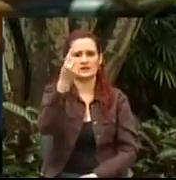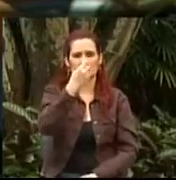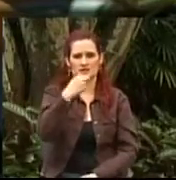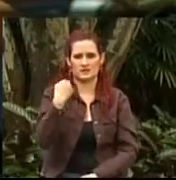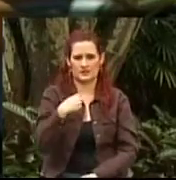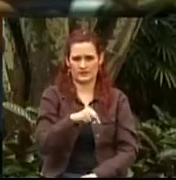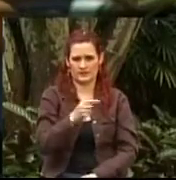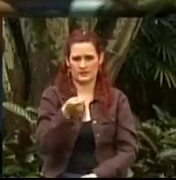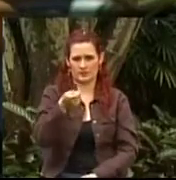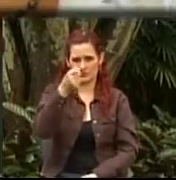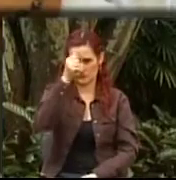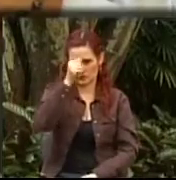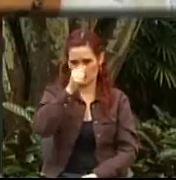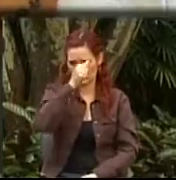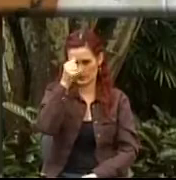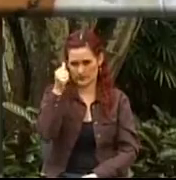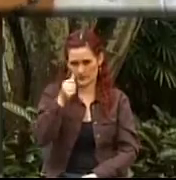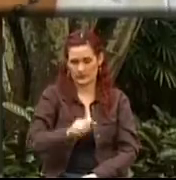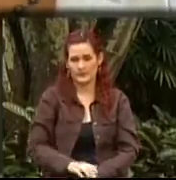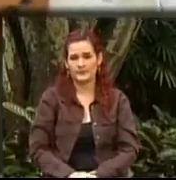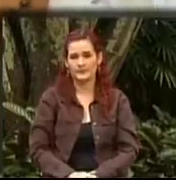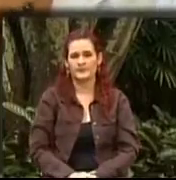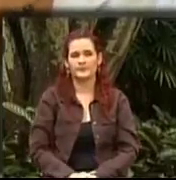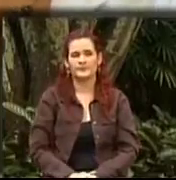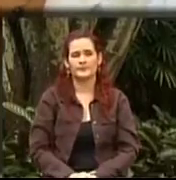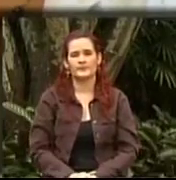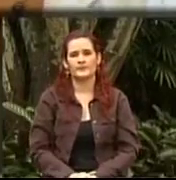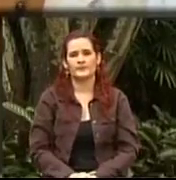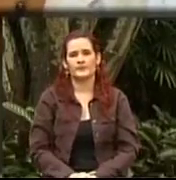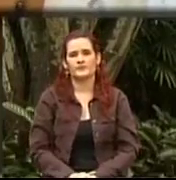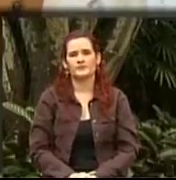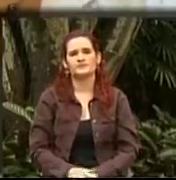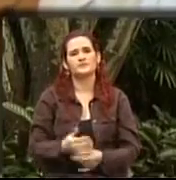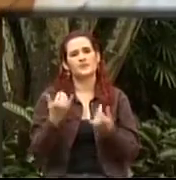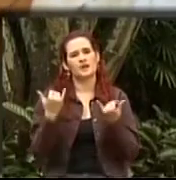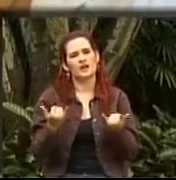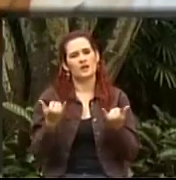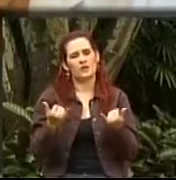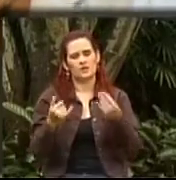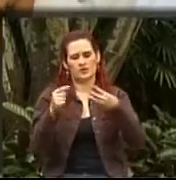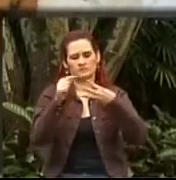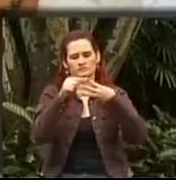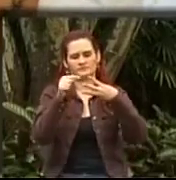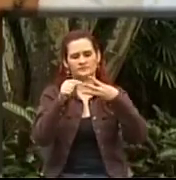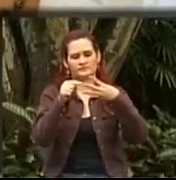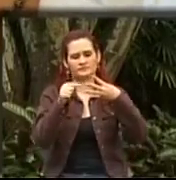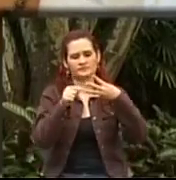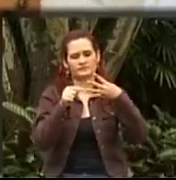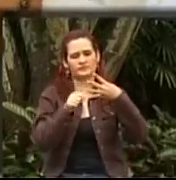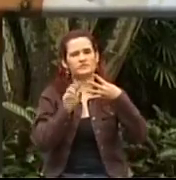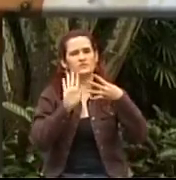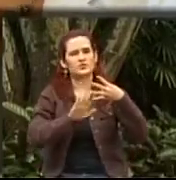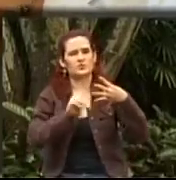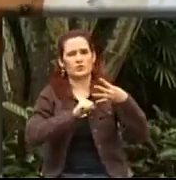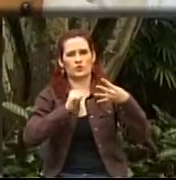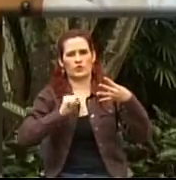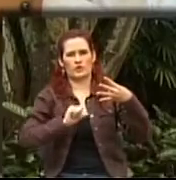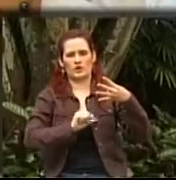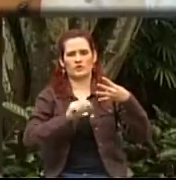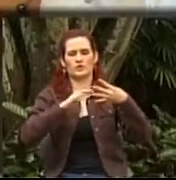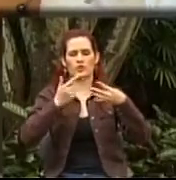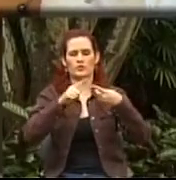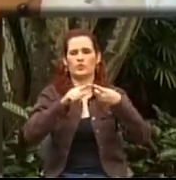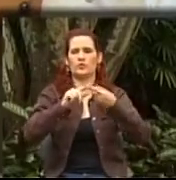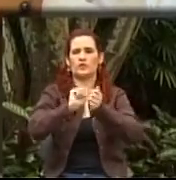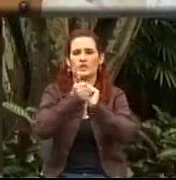cardiovasculares, doctora Beatriz. Así es, y empecemos dando cuatro claves para mantener nuestro corazón sano. El ser activo, el hacer